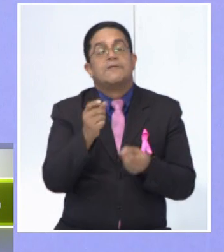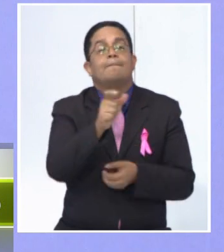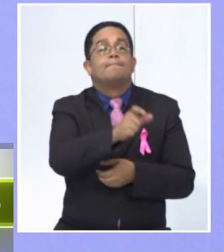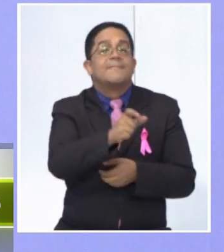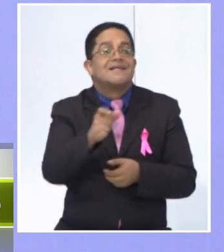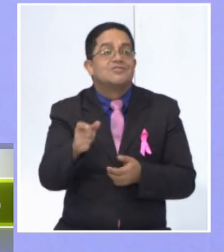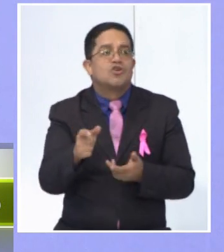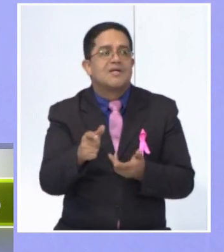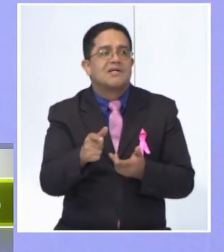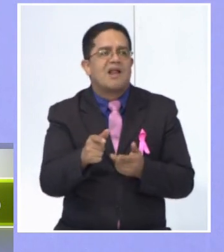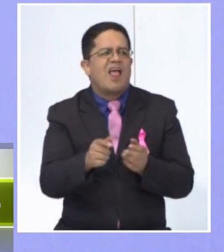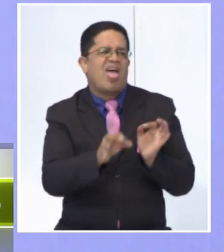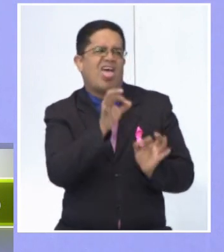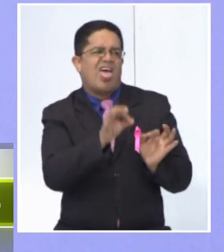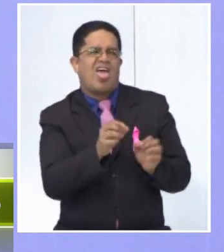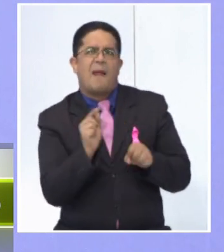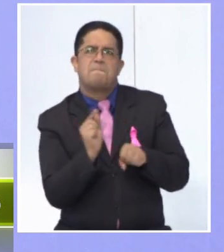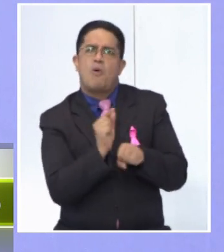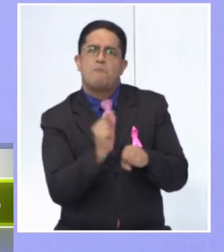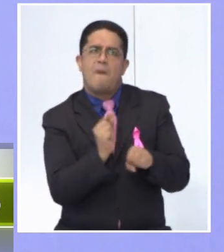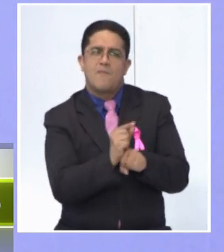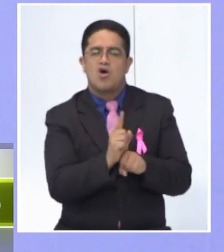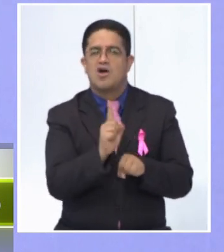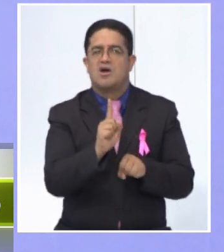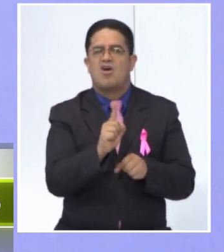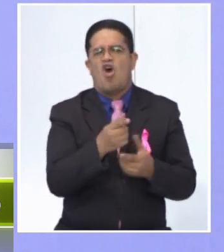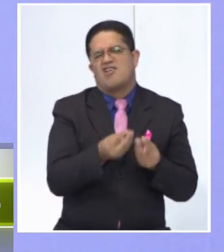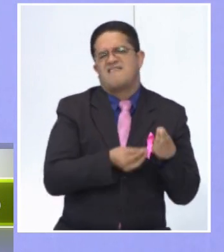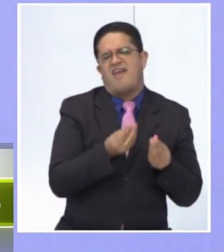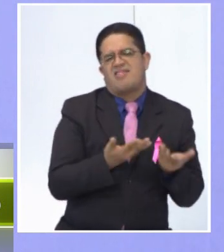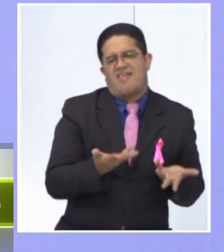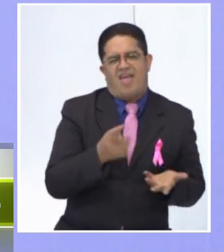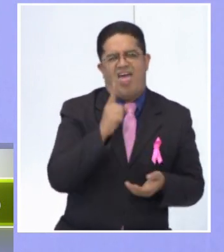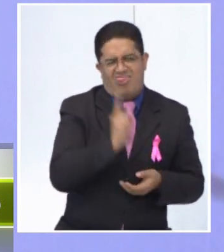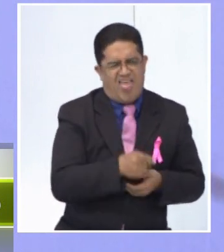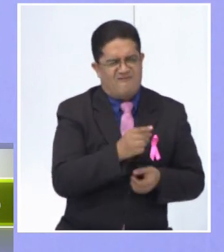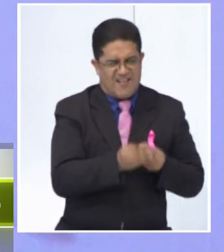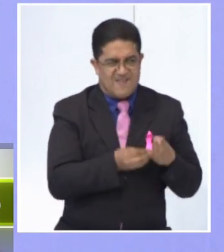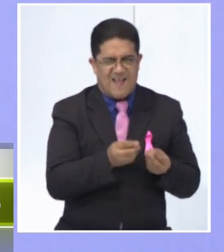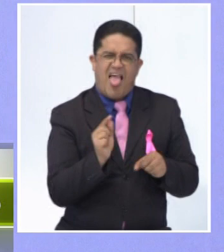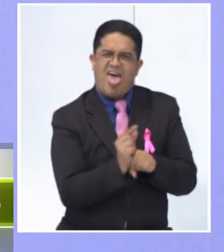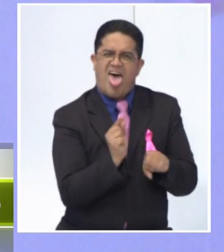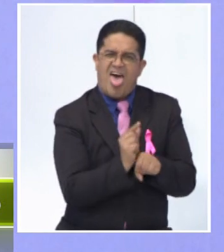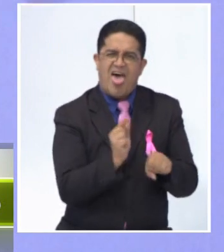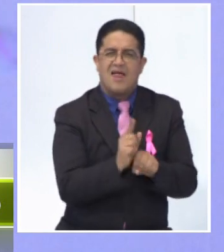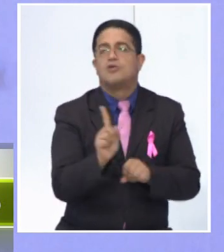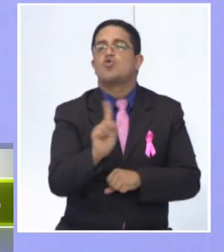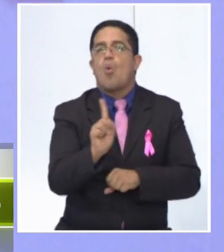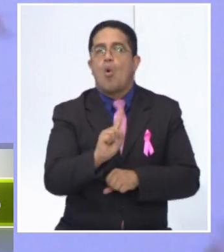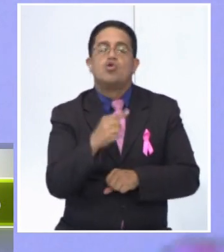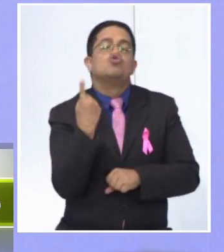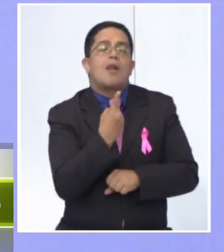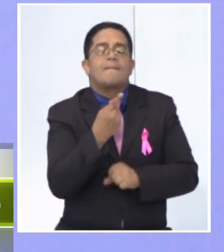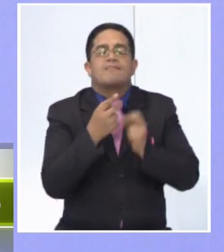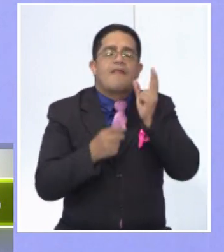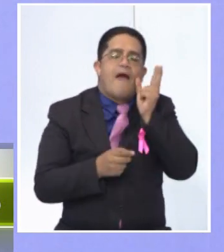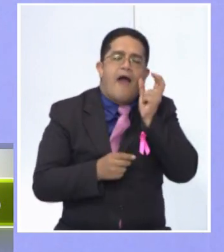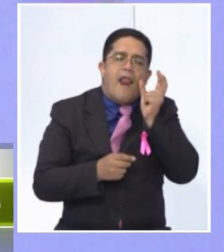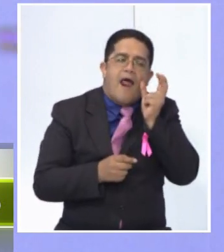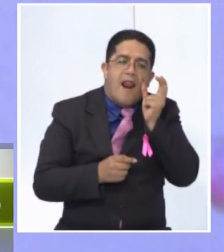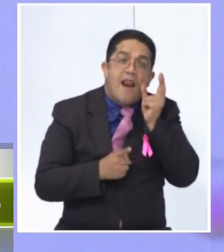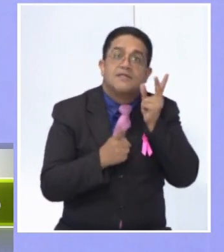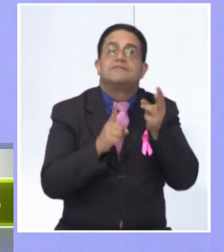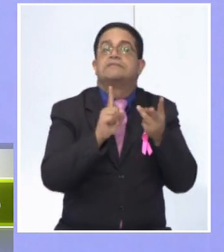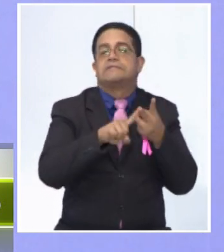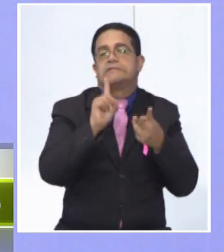esté juzgándote ni te esté diciendo exactamente qué es lo que tienes que hacer, sino que simplemente te escuche y te